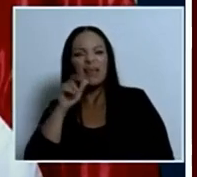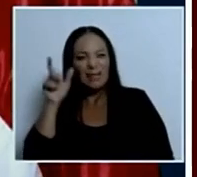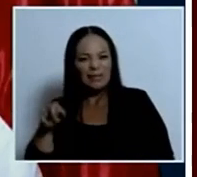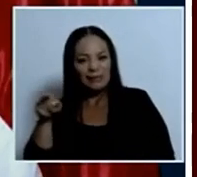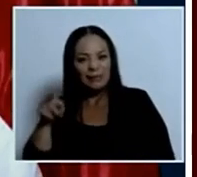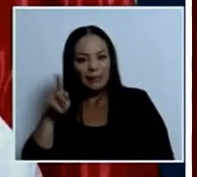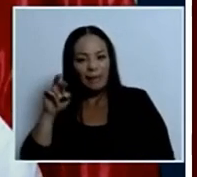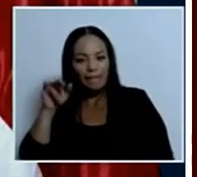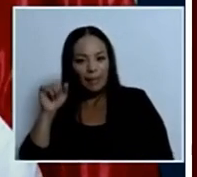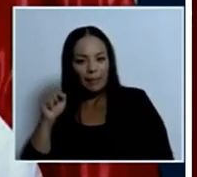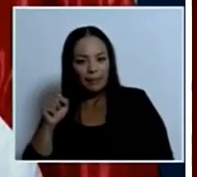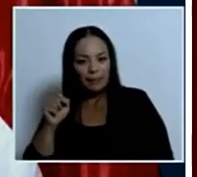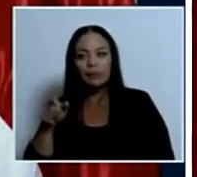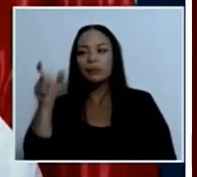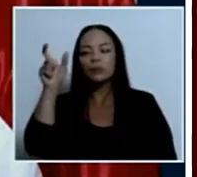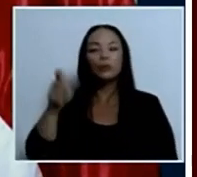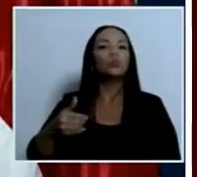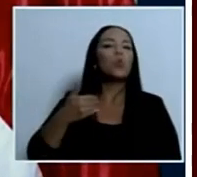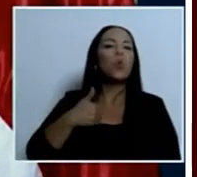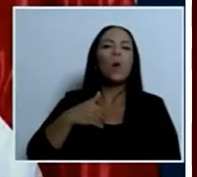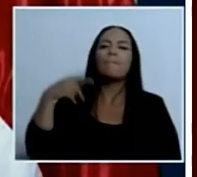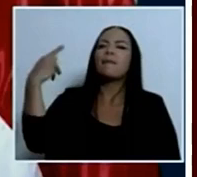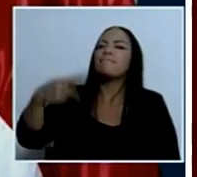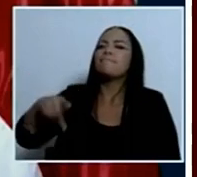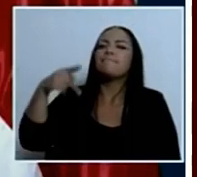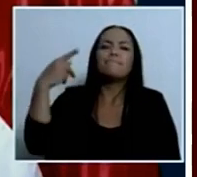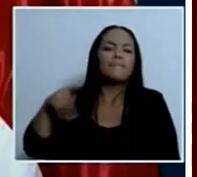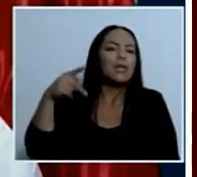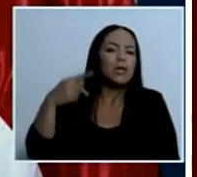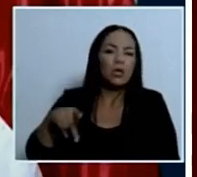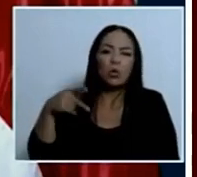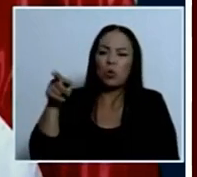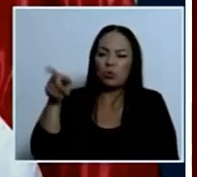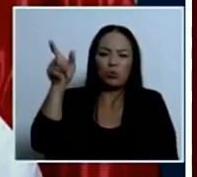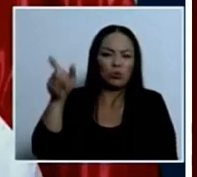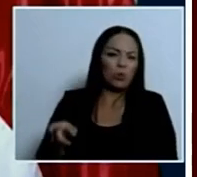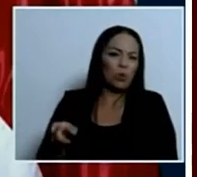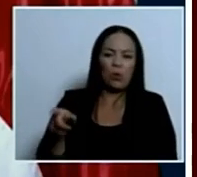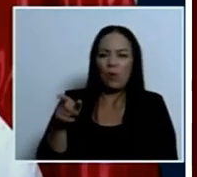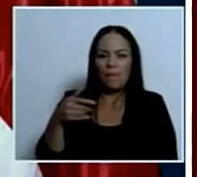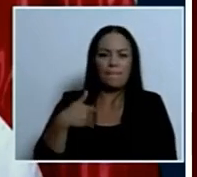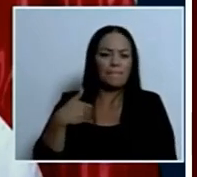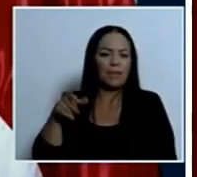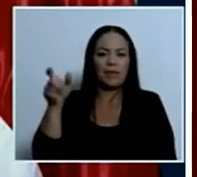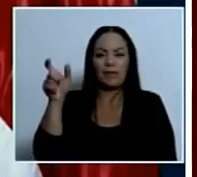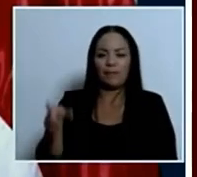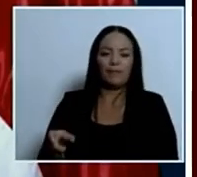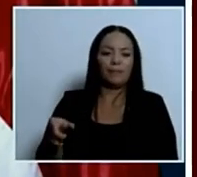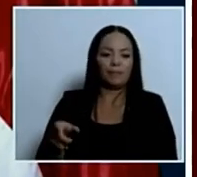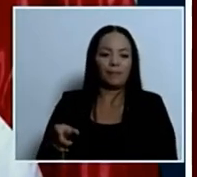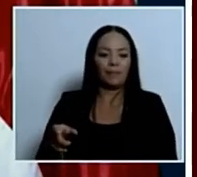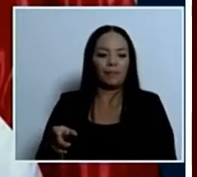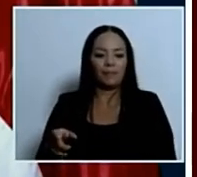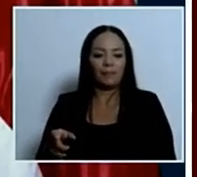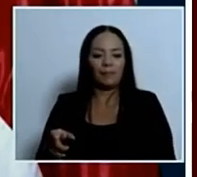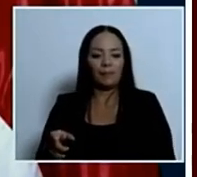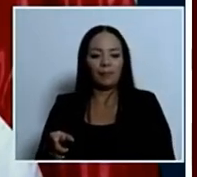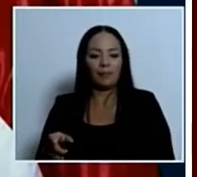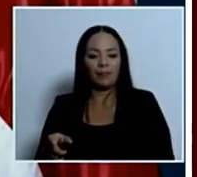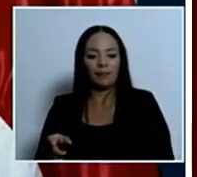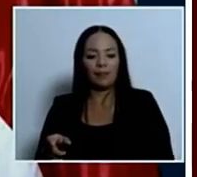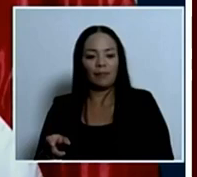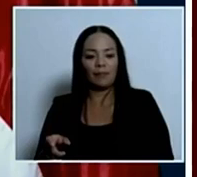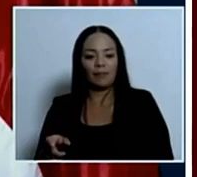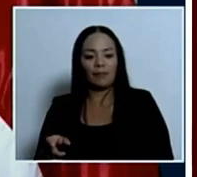altamente peligroso de un juez se le se le le aflojó el corazoncito después me dicen que es que yo soy